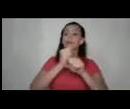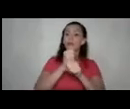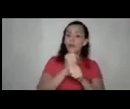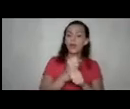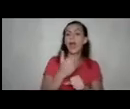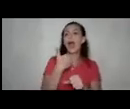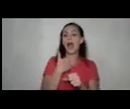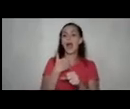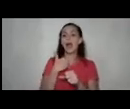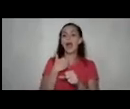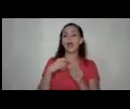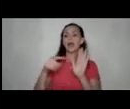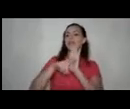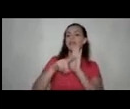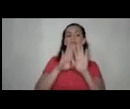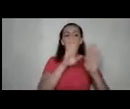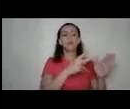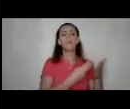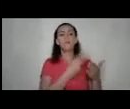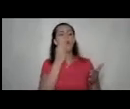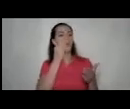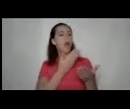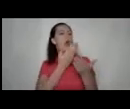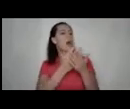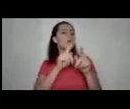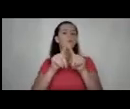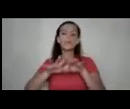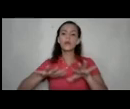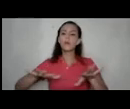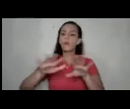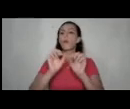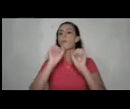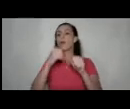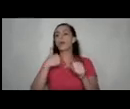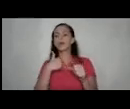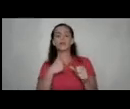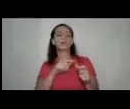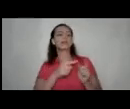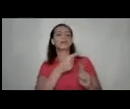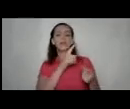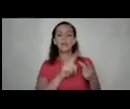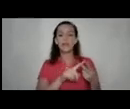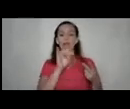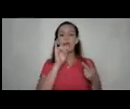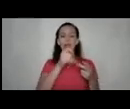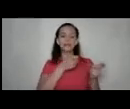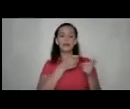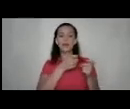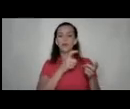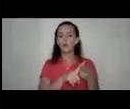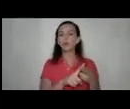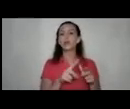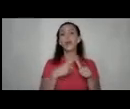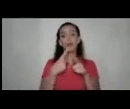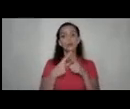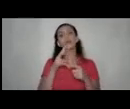negación del valor que las mujeres aportamos a los diferentes espacios, puede haber este chantaje, puede haber esta manipulación, entonces realmente